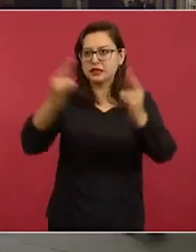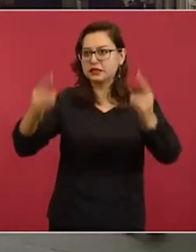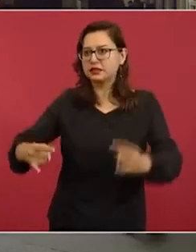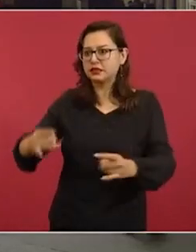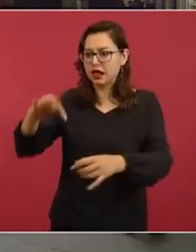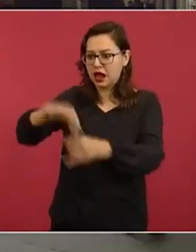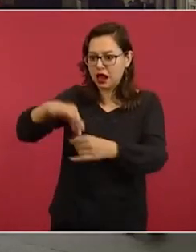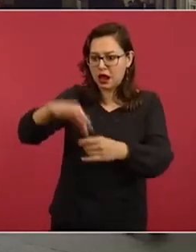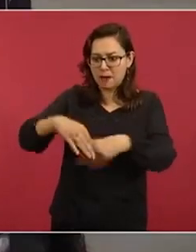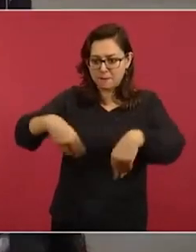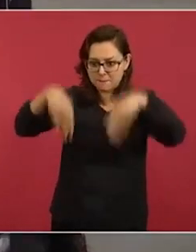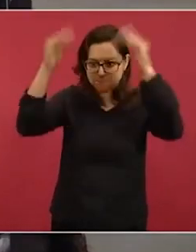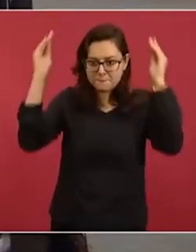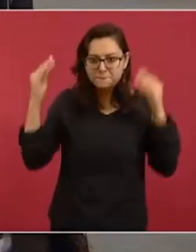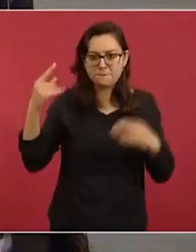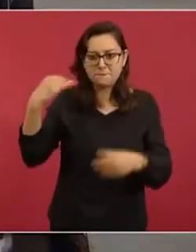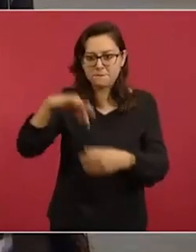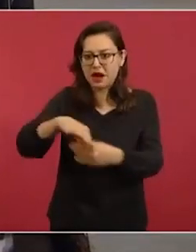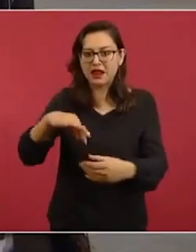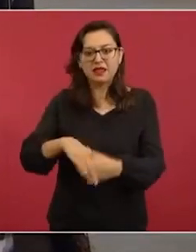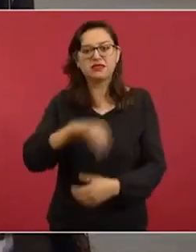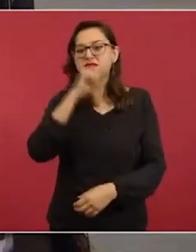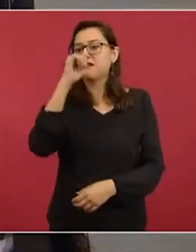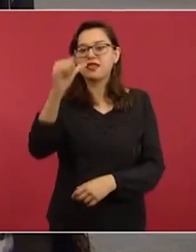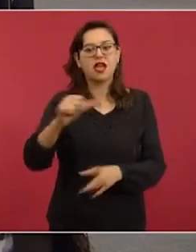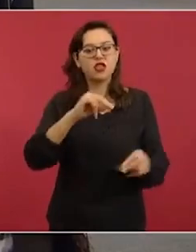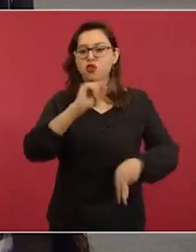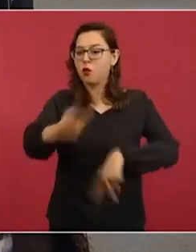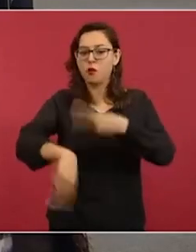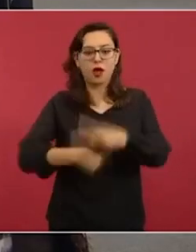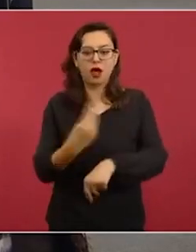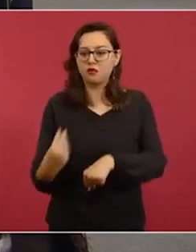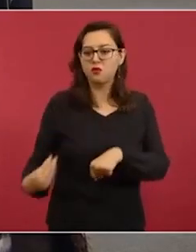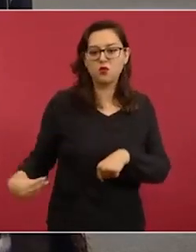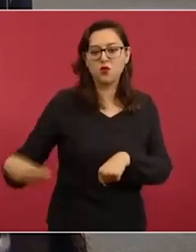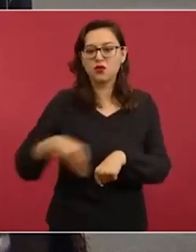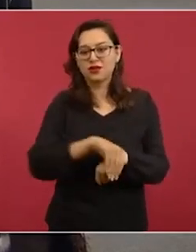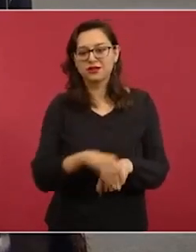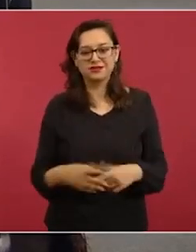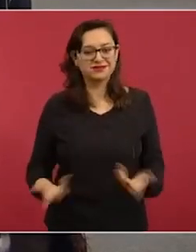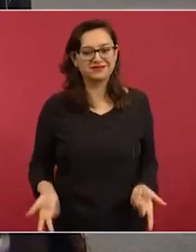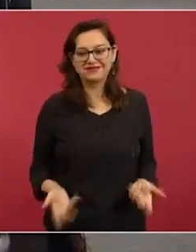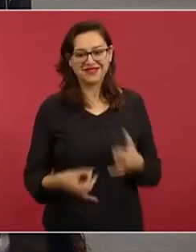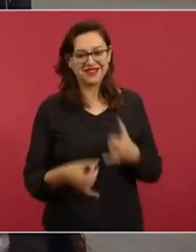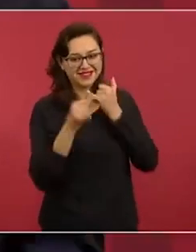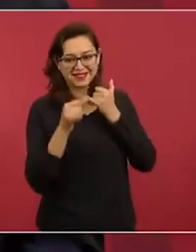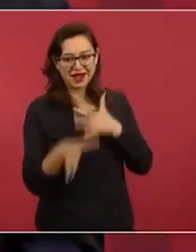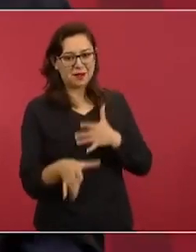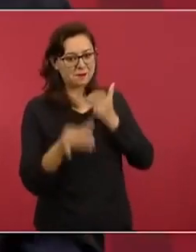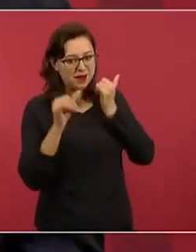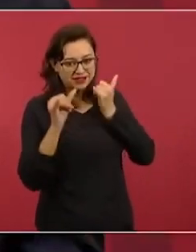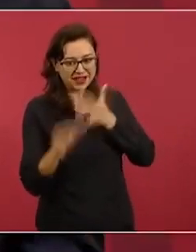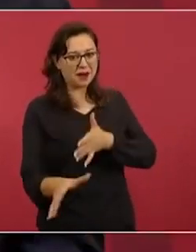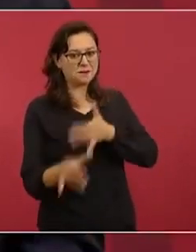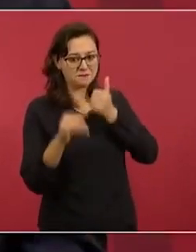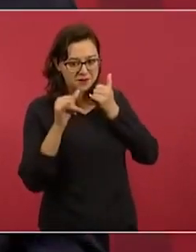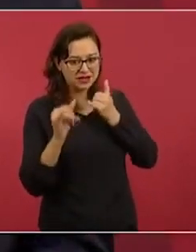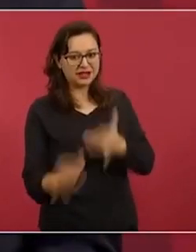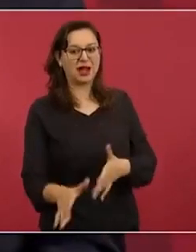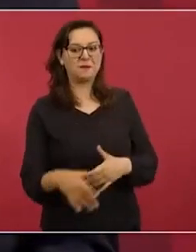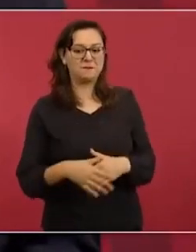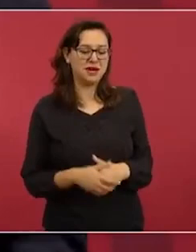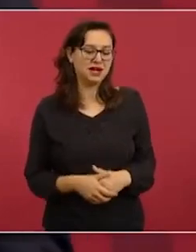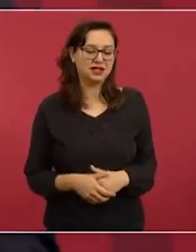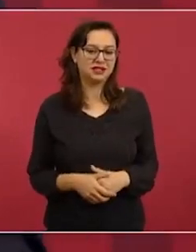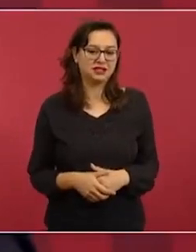pura trampa y luego abiertamente en